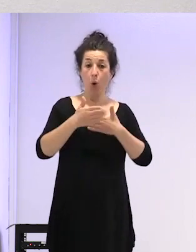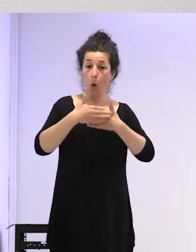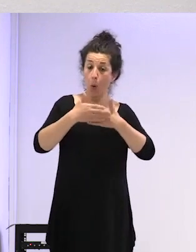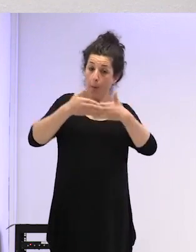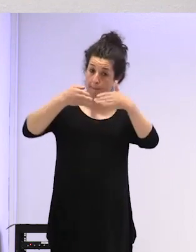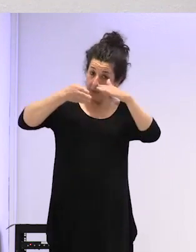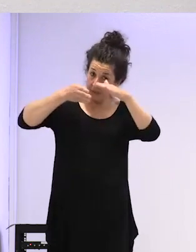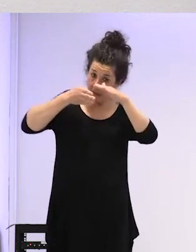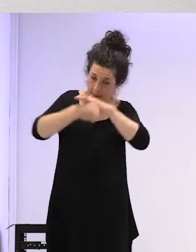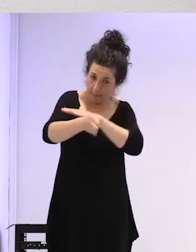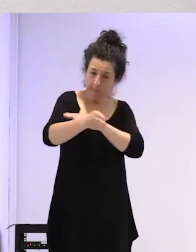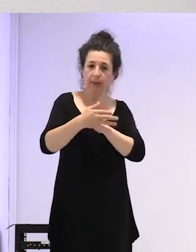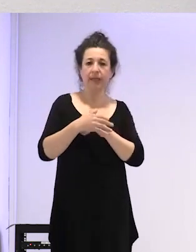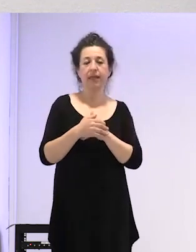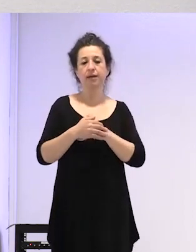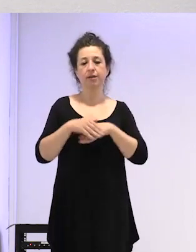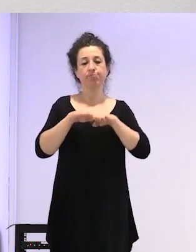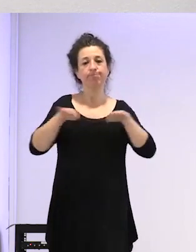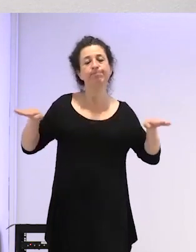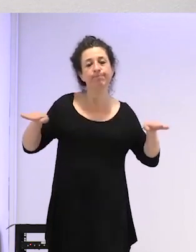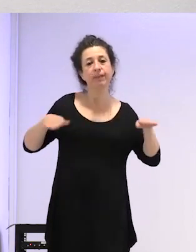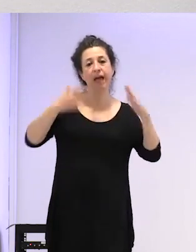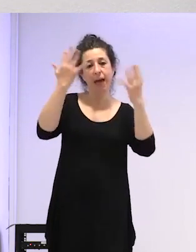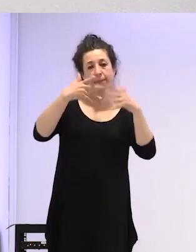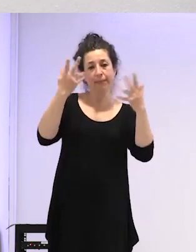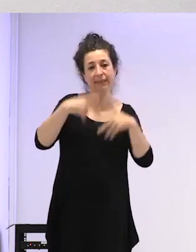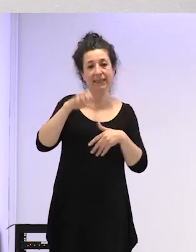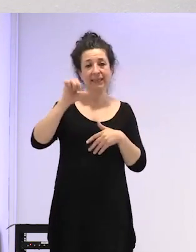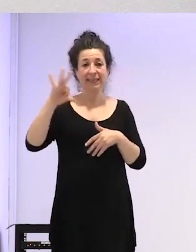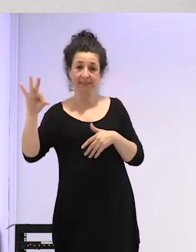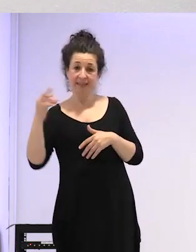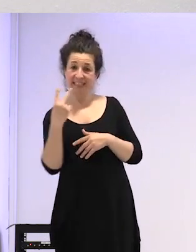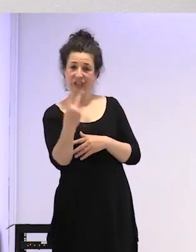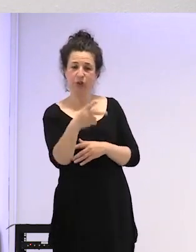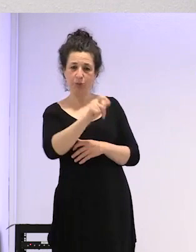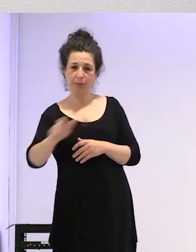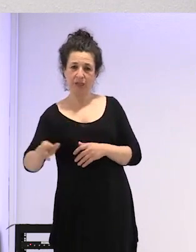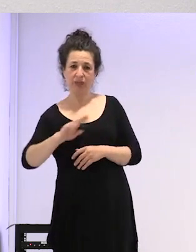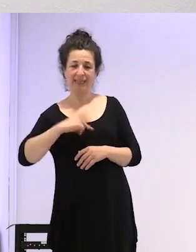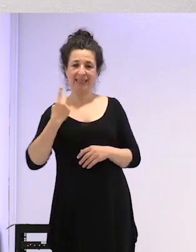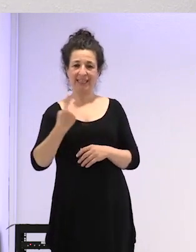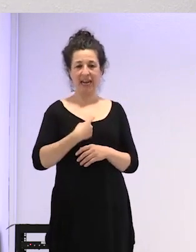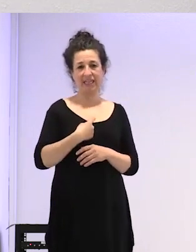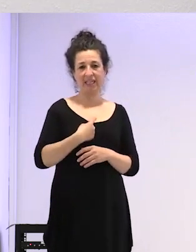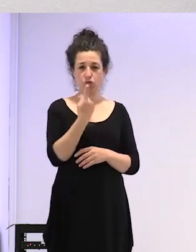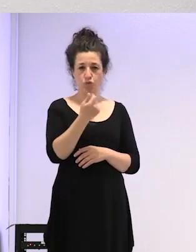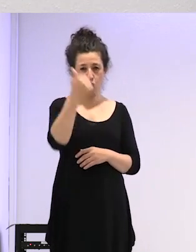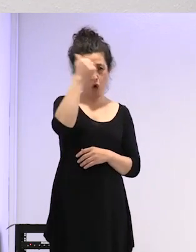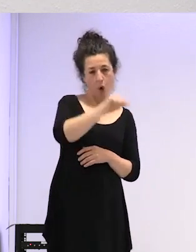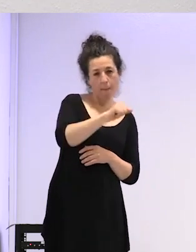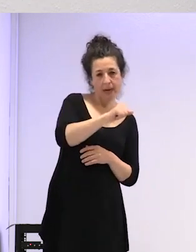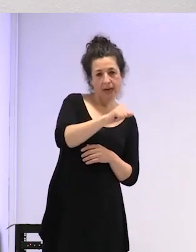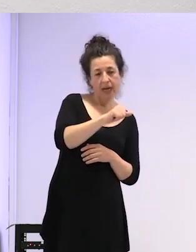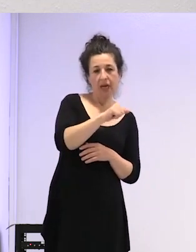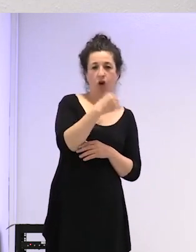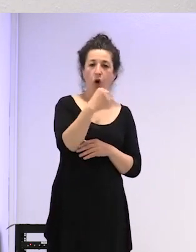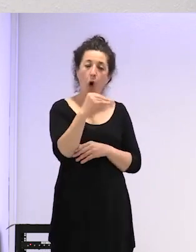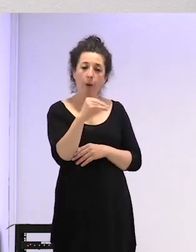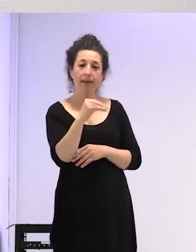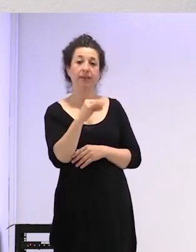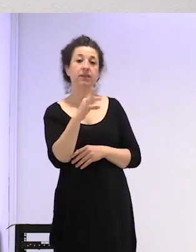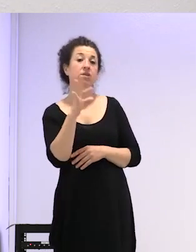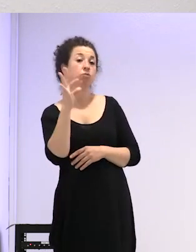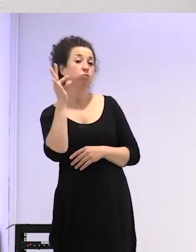los administratives o agentes de salud son 2 personas trans un hombre trans joven y una mujer trans que ha hecho la